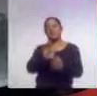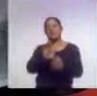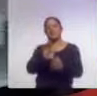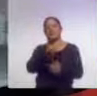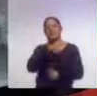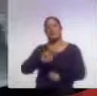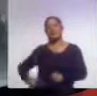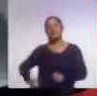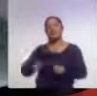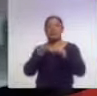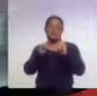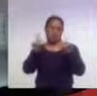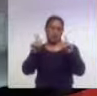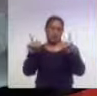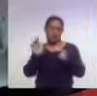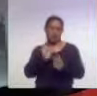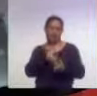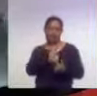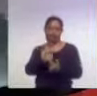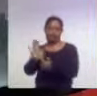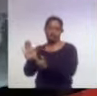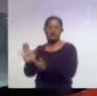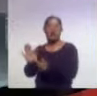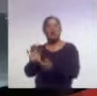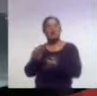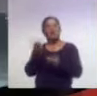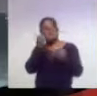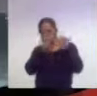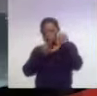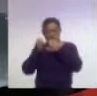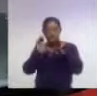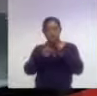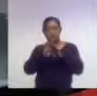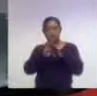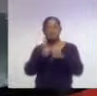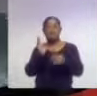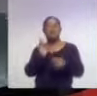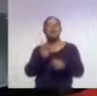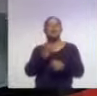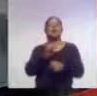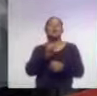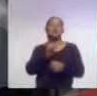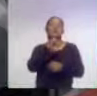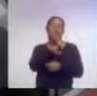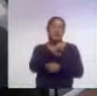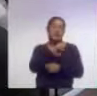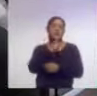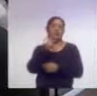en Tlaxcala la Estrategia Nacional para la Prevención del Embarazo en Adolescentes.